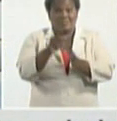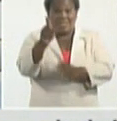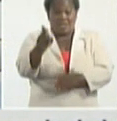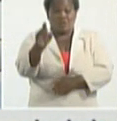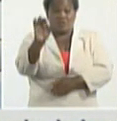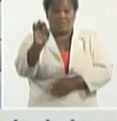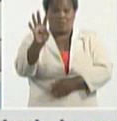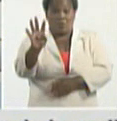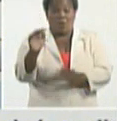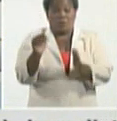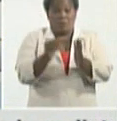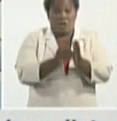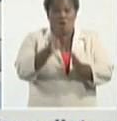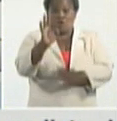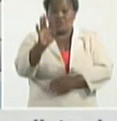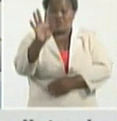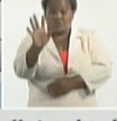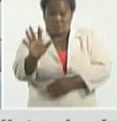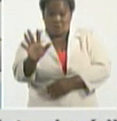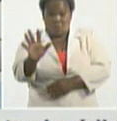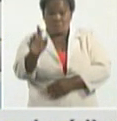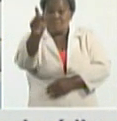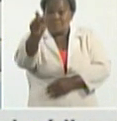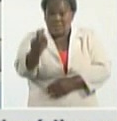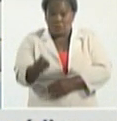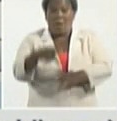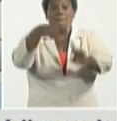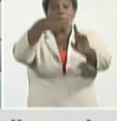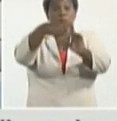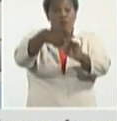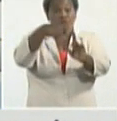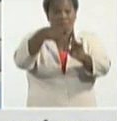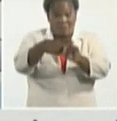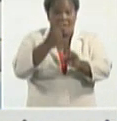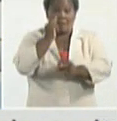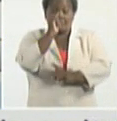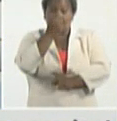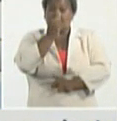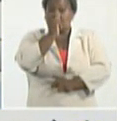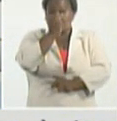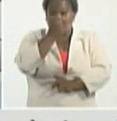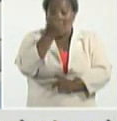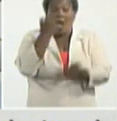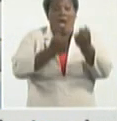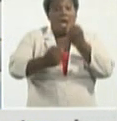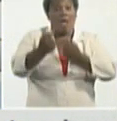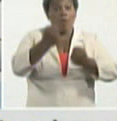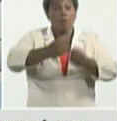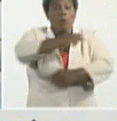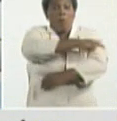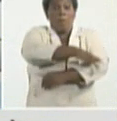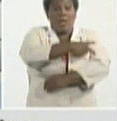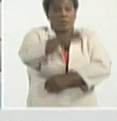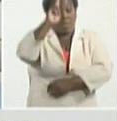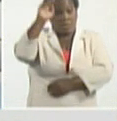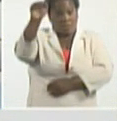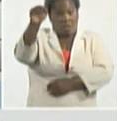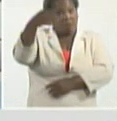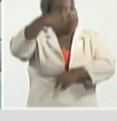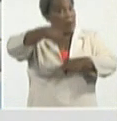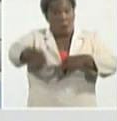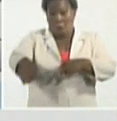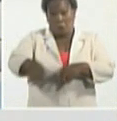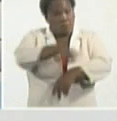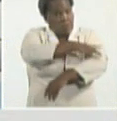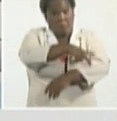siempre tengan en cuenta que son personas positivas en algunos países como el nuestro ingresados en otros